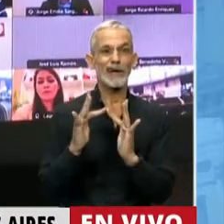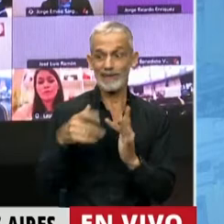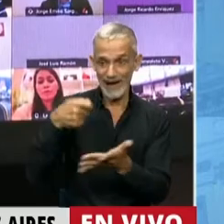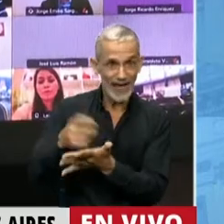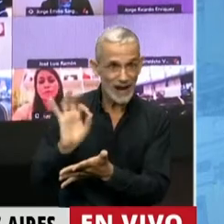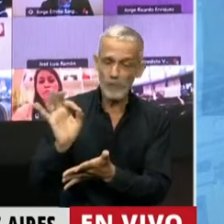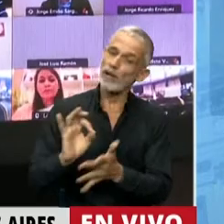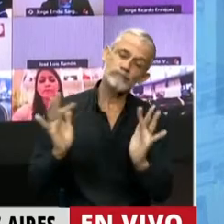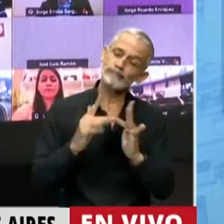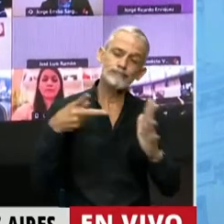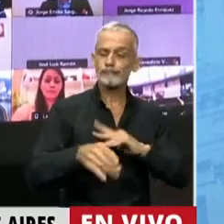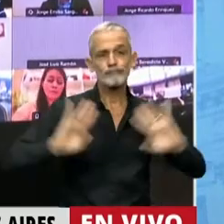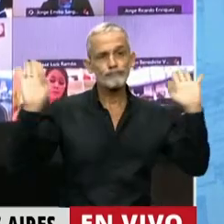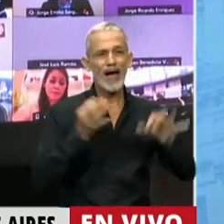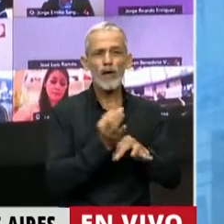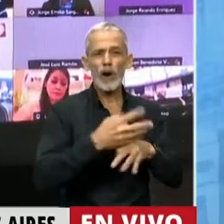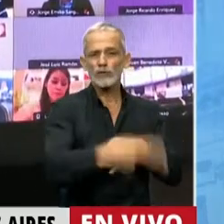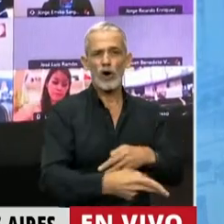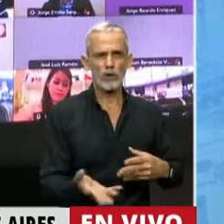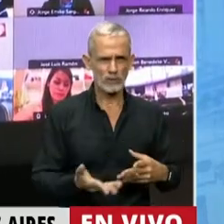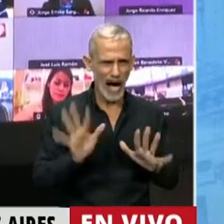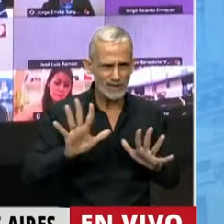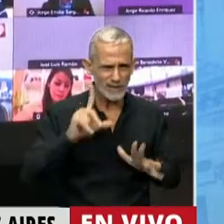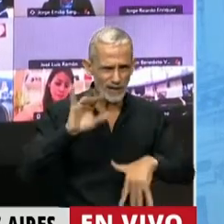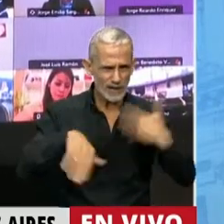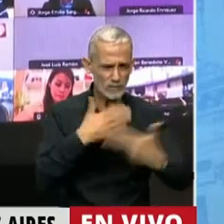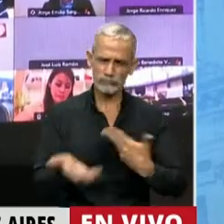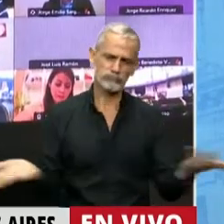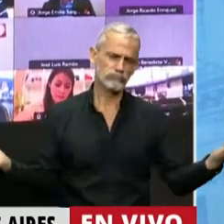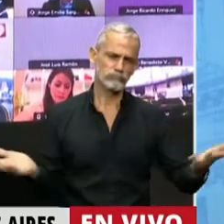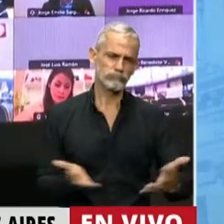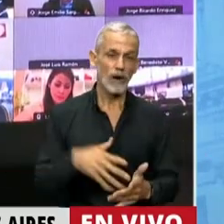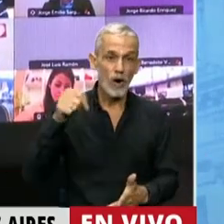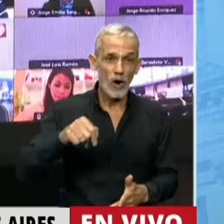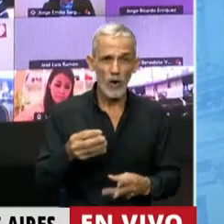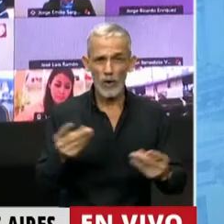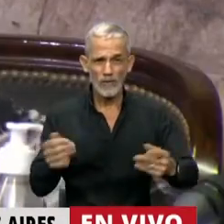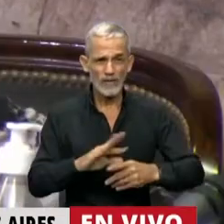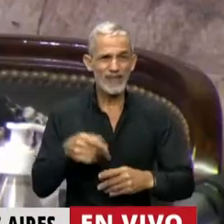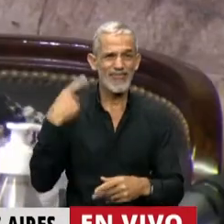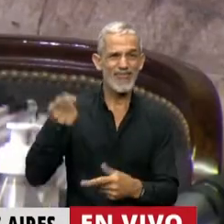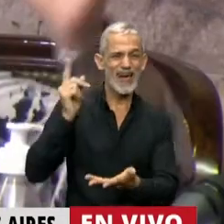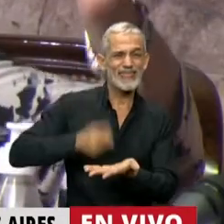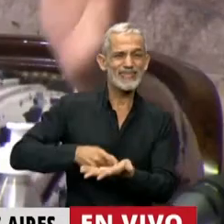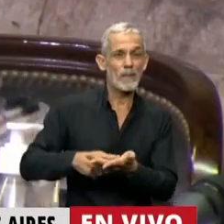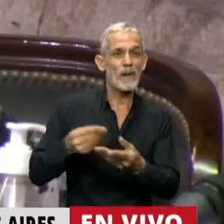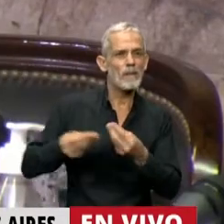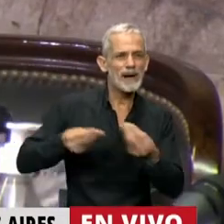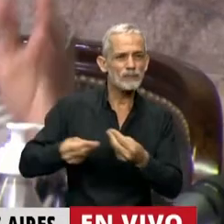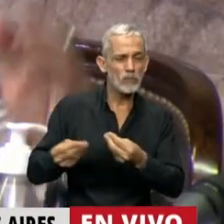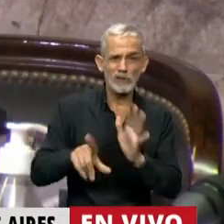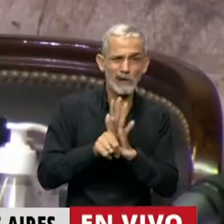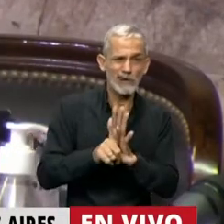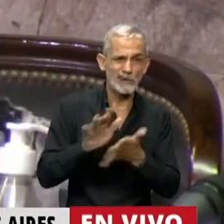pagar, no tuvo continuidad pedagógica. Es un escándalo. Hoy terminaron, creo que, darle dictamen en presupuesto a una ley que igual no